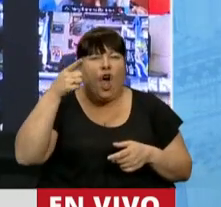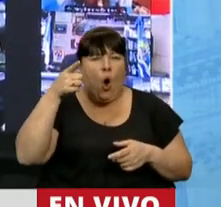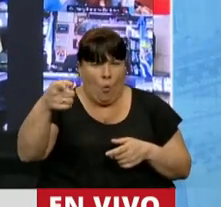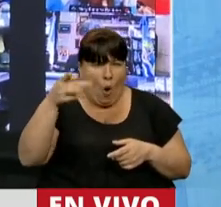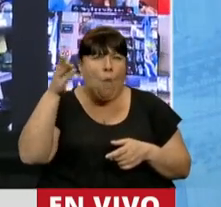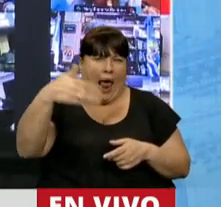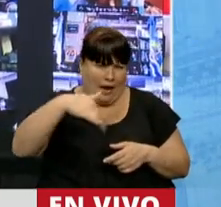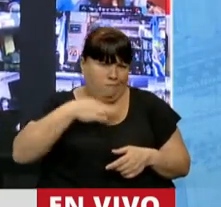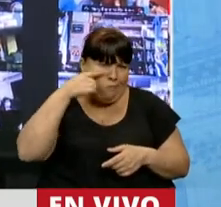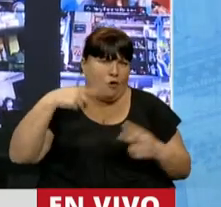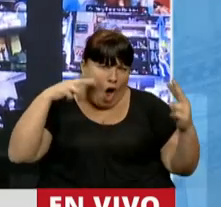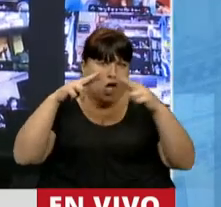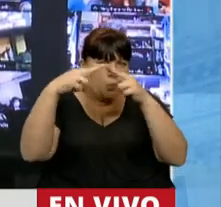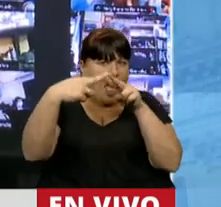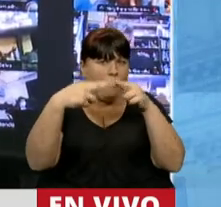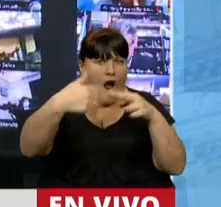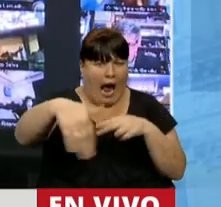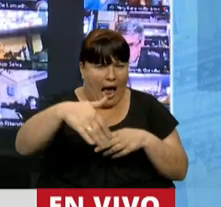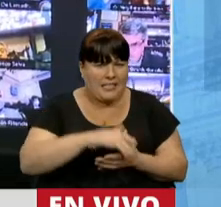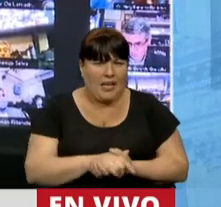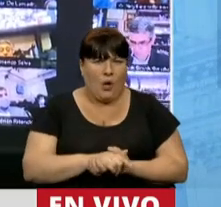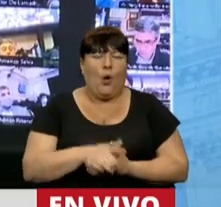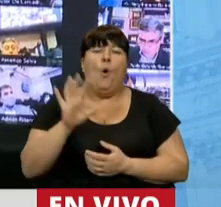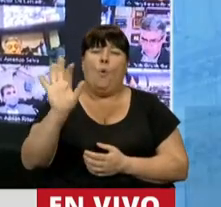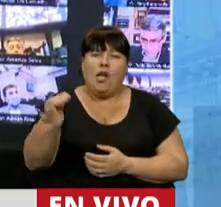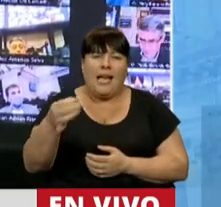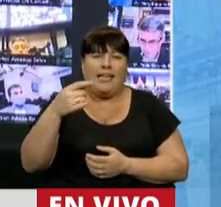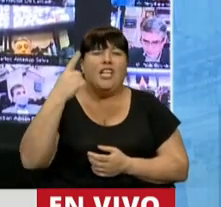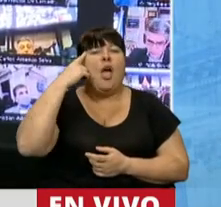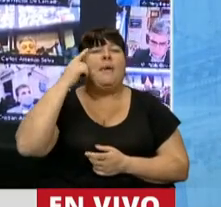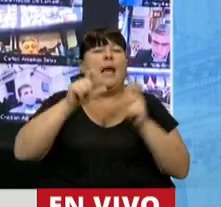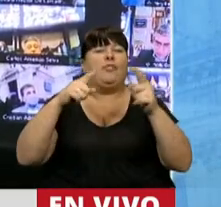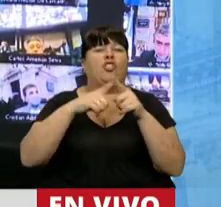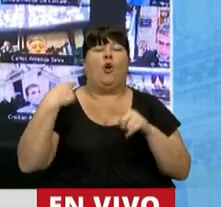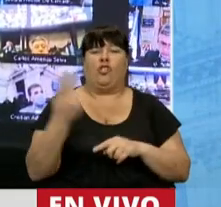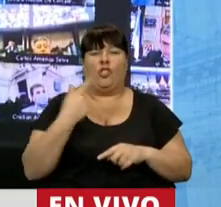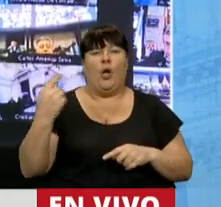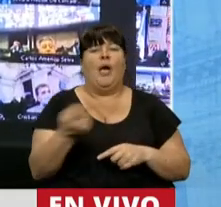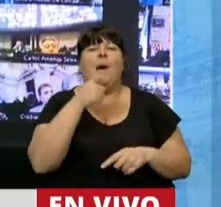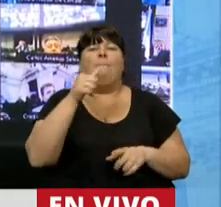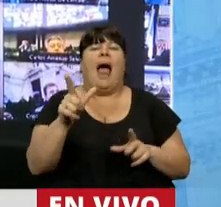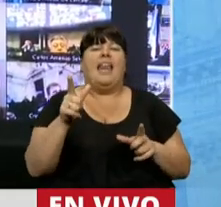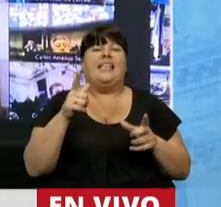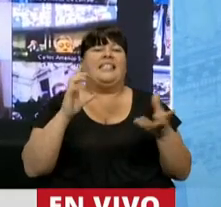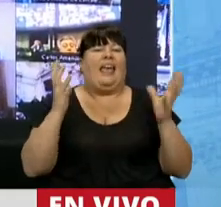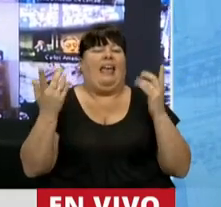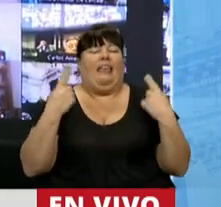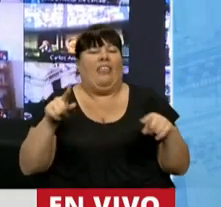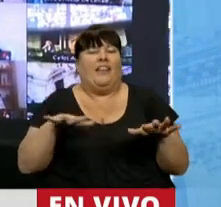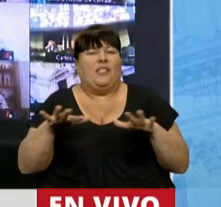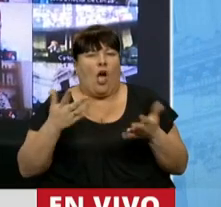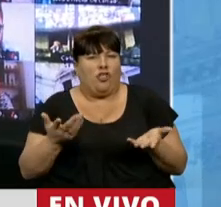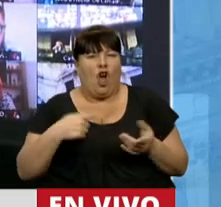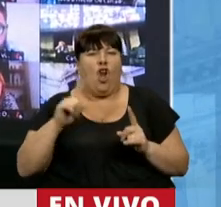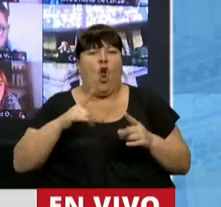anda por la calle, me consta, porque nos vemos a veces en la calle. ¿Sabe lo que piensa nosotros la gente? Que vivimos en un microclima, que